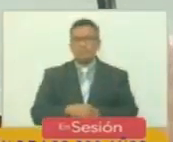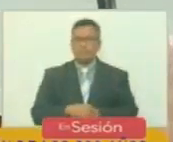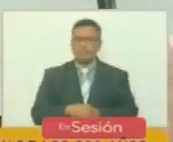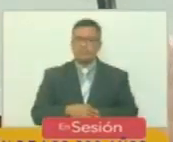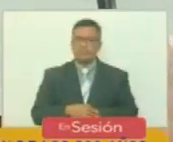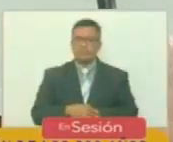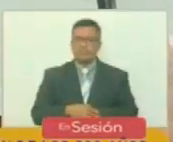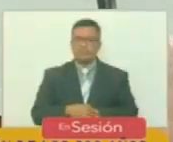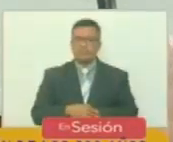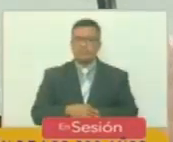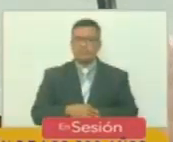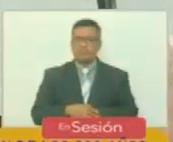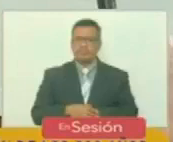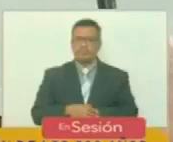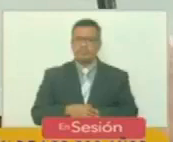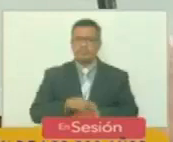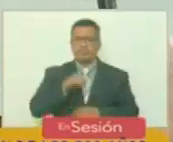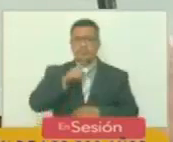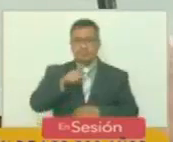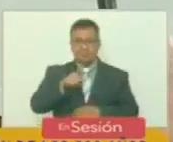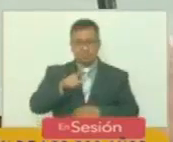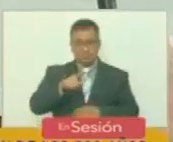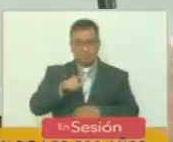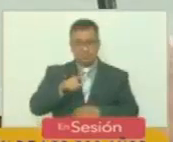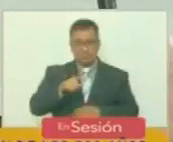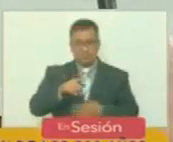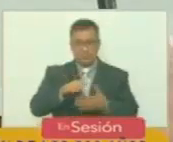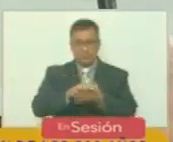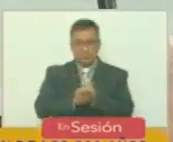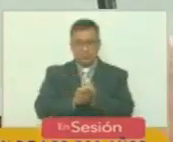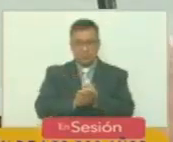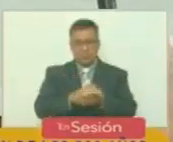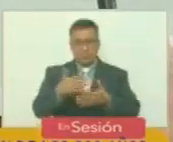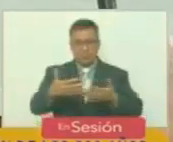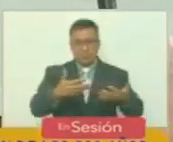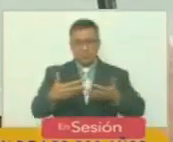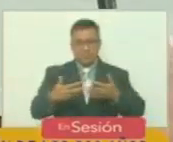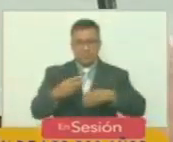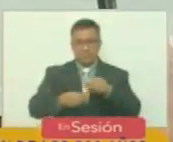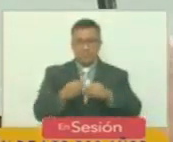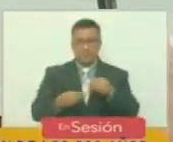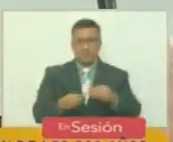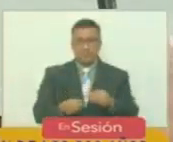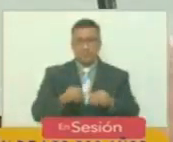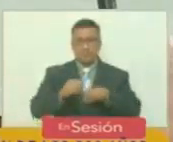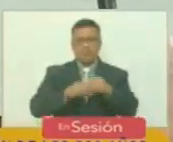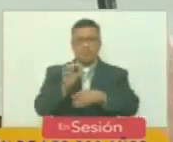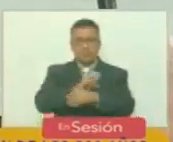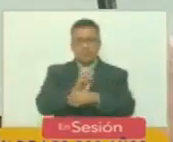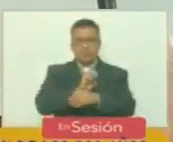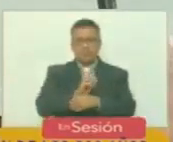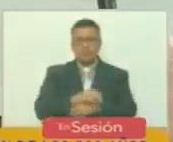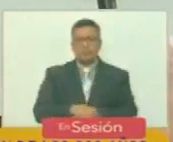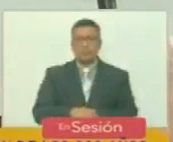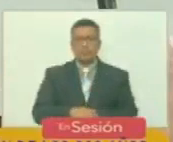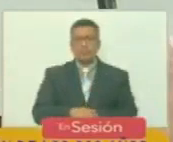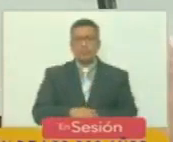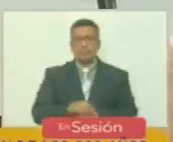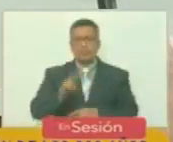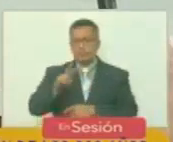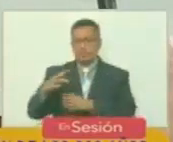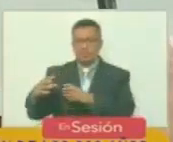sobre este encuentro que se desarrolló en Guayaquil entre